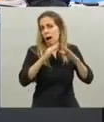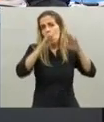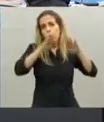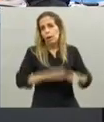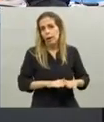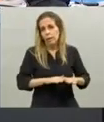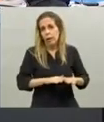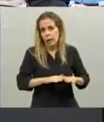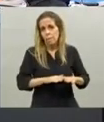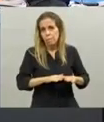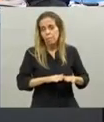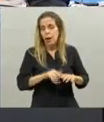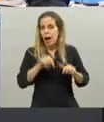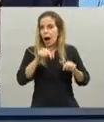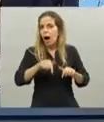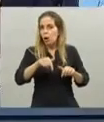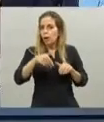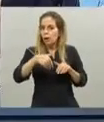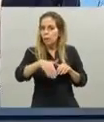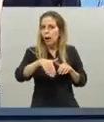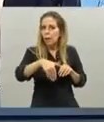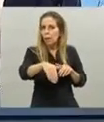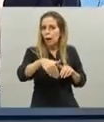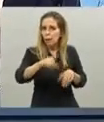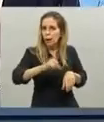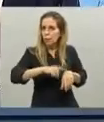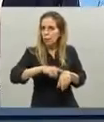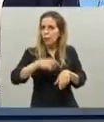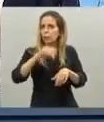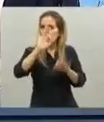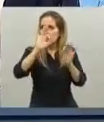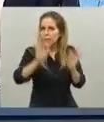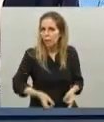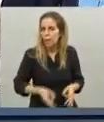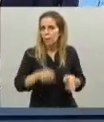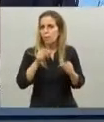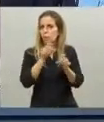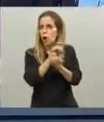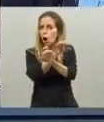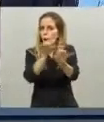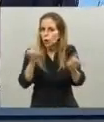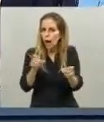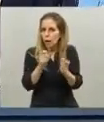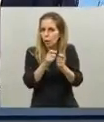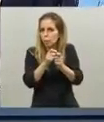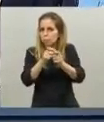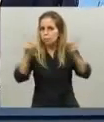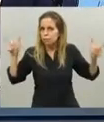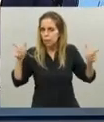que llega el momento álgido donde empiezan a crecer en las áreas de más concentración